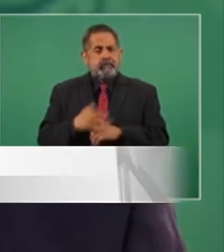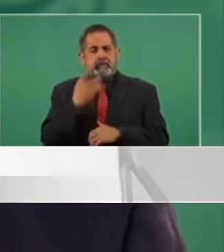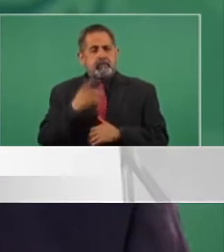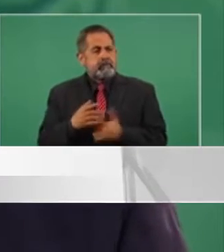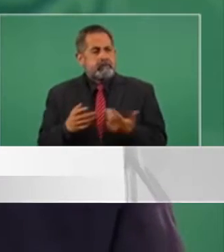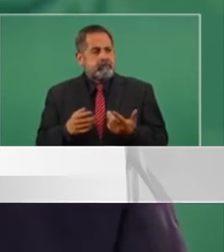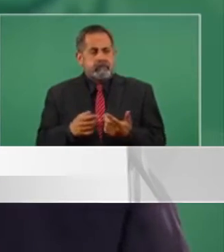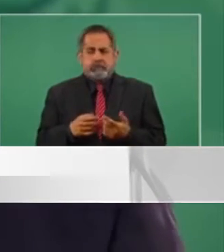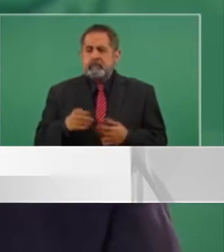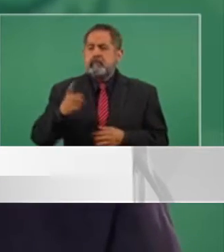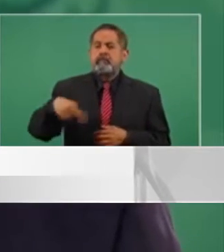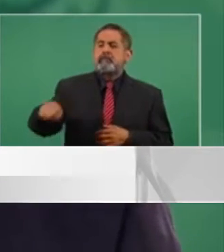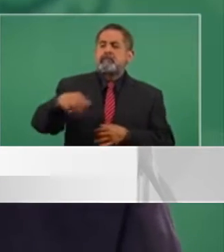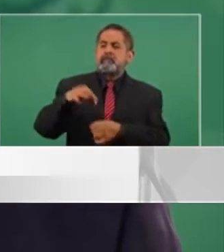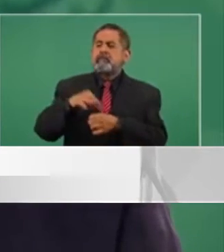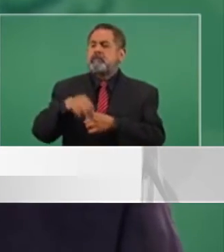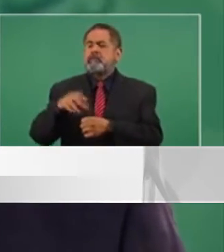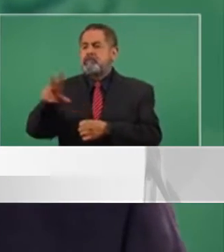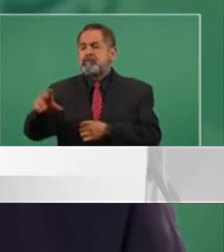que el pueblo sea el que decida?